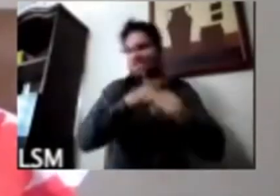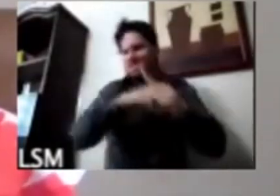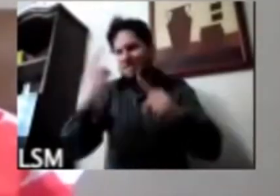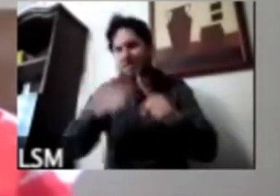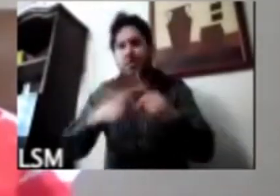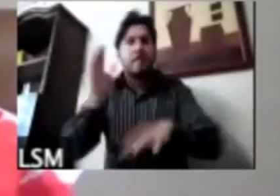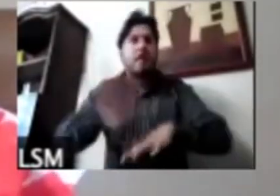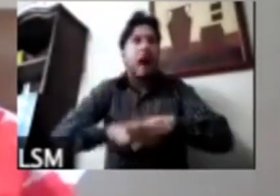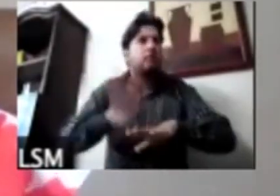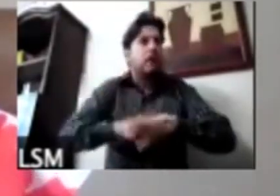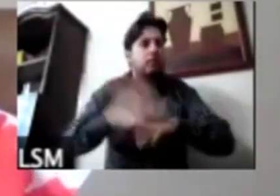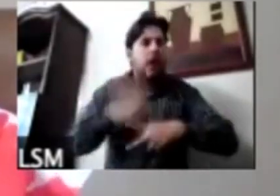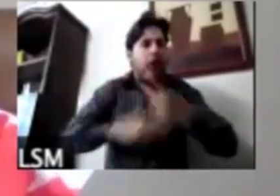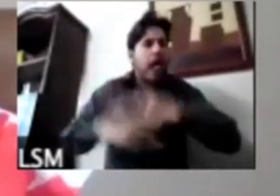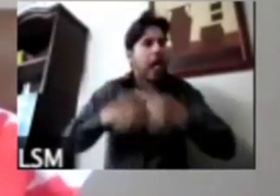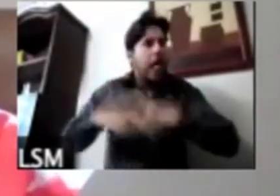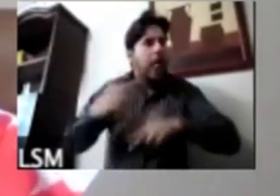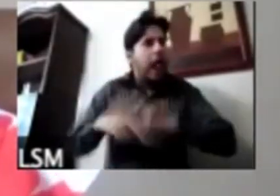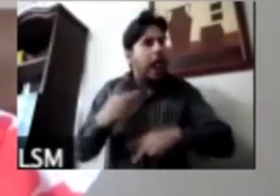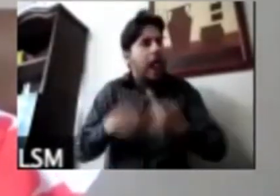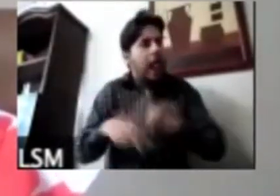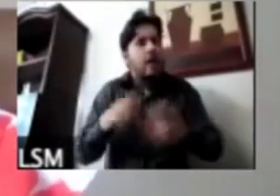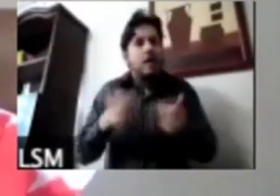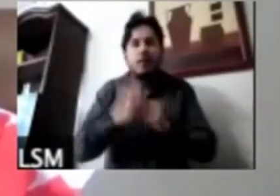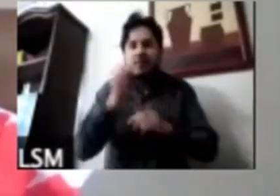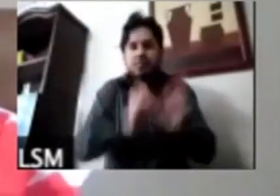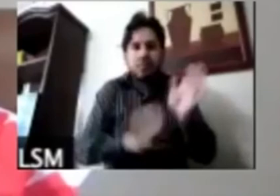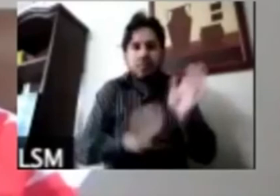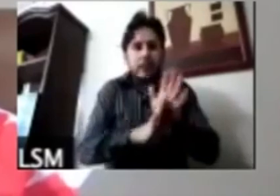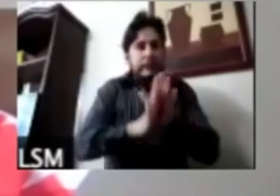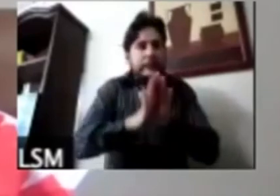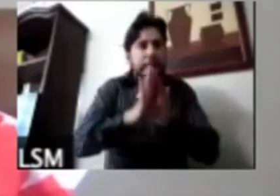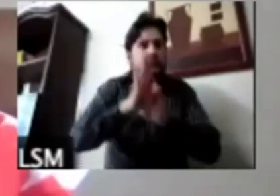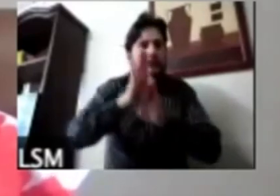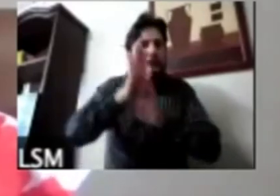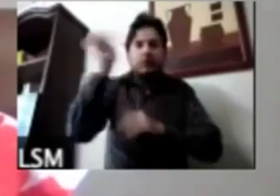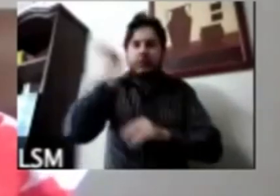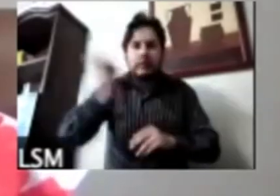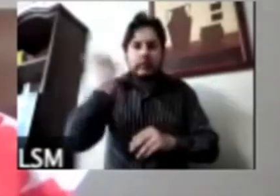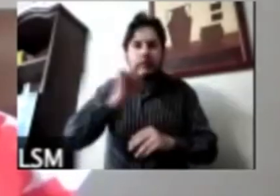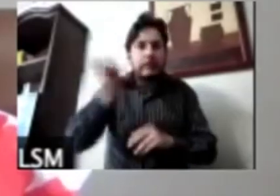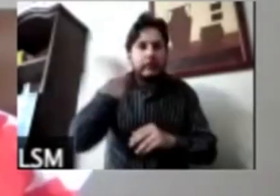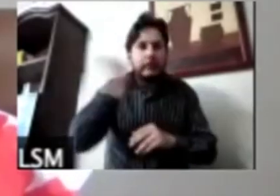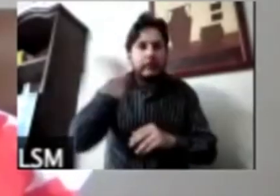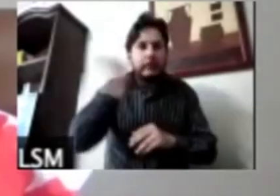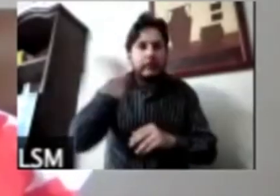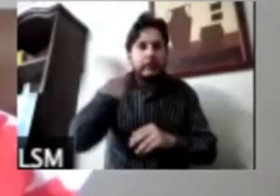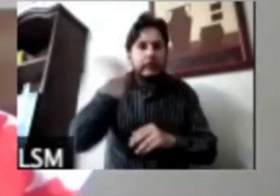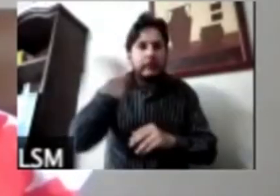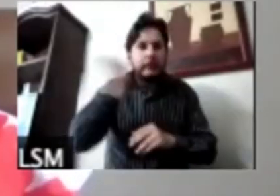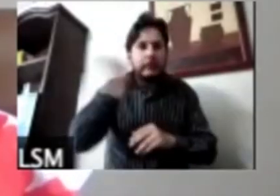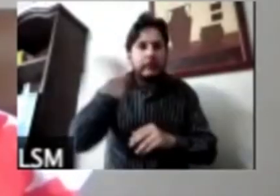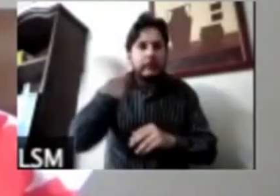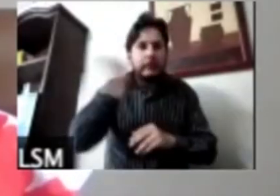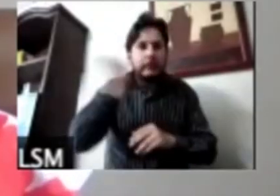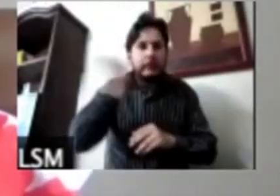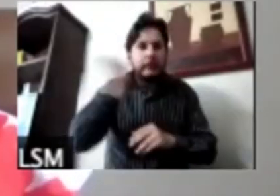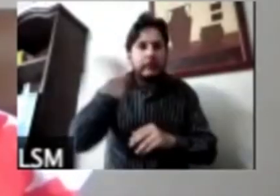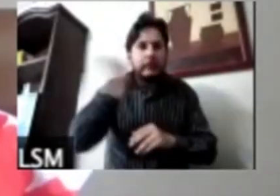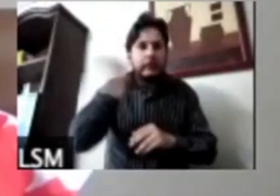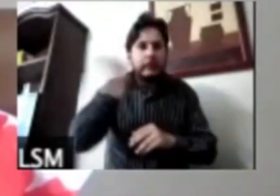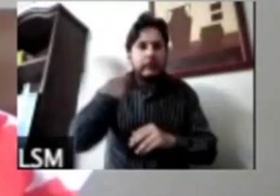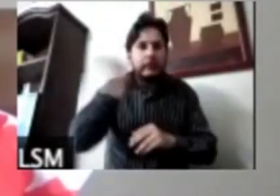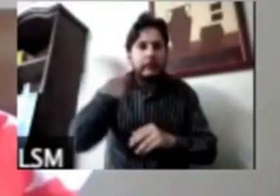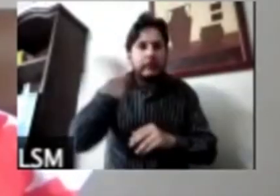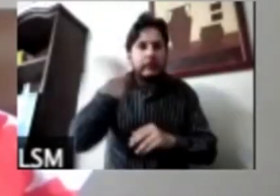y el problema no es tanto que pudieran aumentar si los pudiéramos revertir y bajar rápidamente el problema es que si uno ve